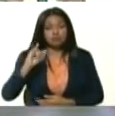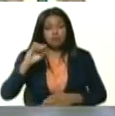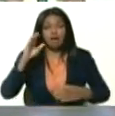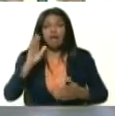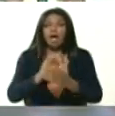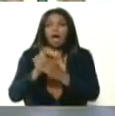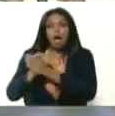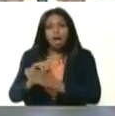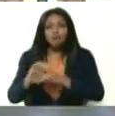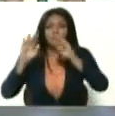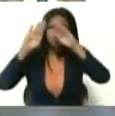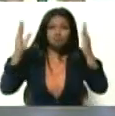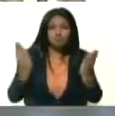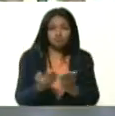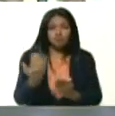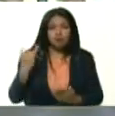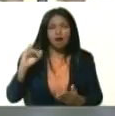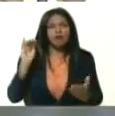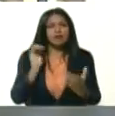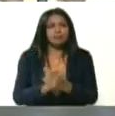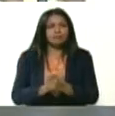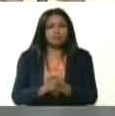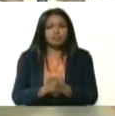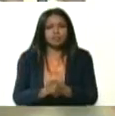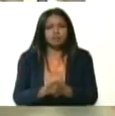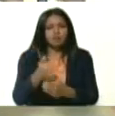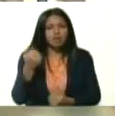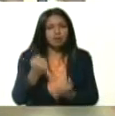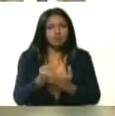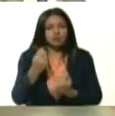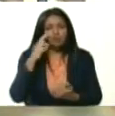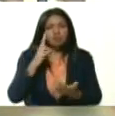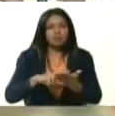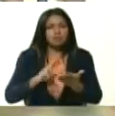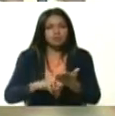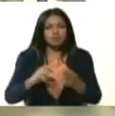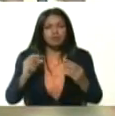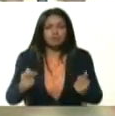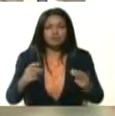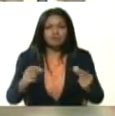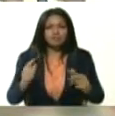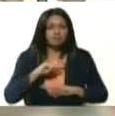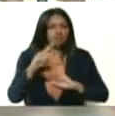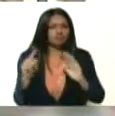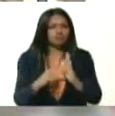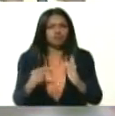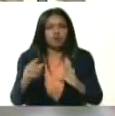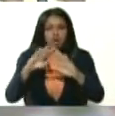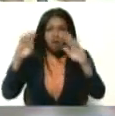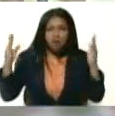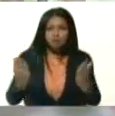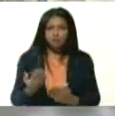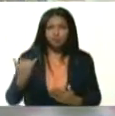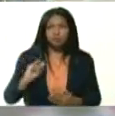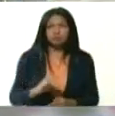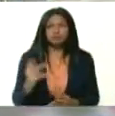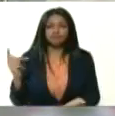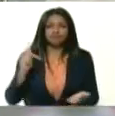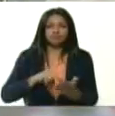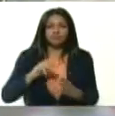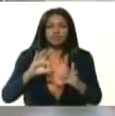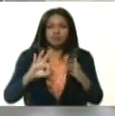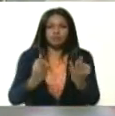el mundo. Venezuela tiene compañía y solidaridad verdadera, efectiva, concreta, que llega a la familia,